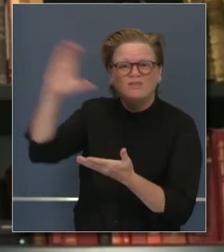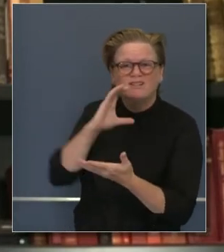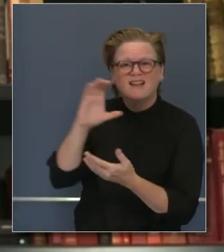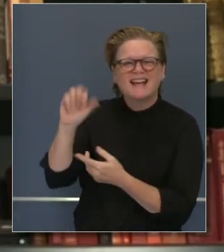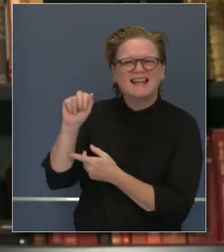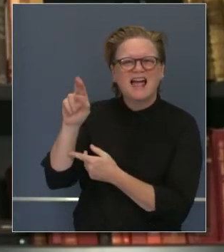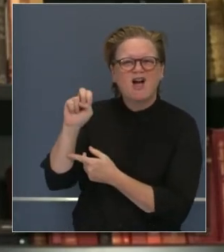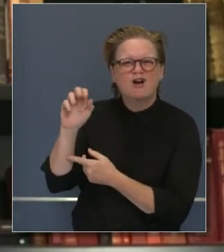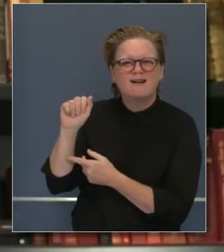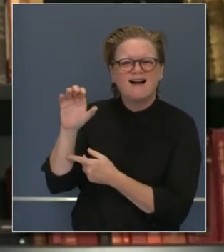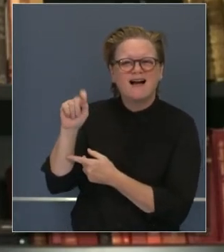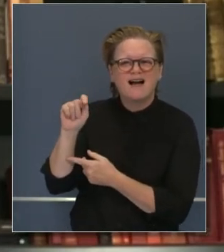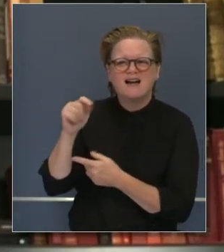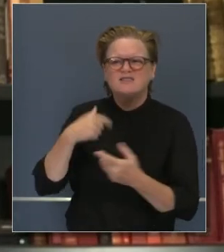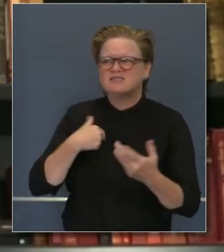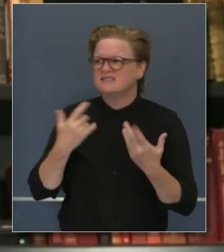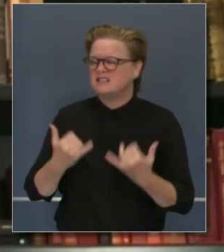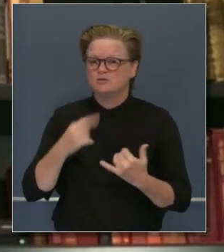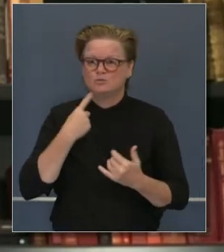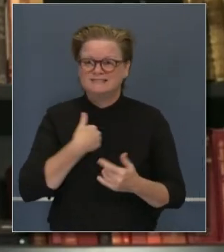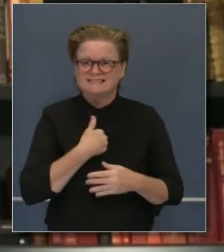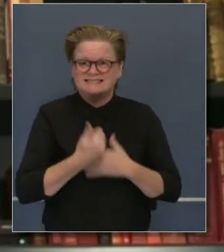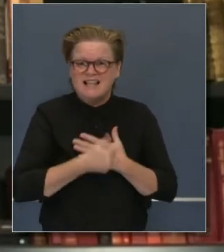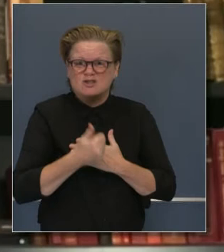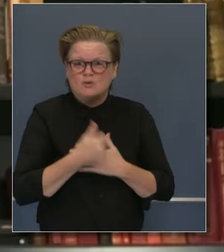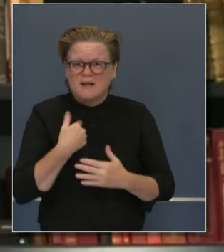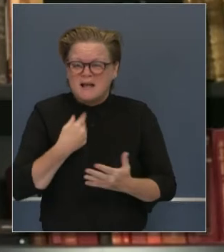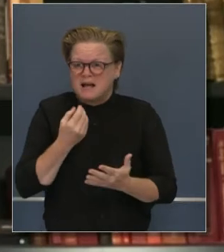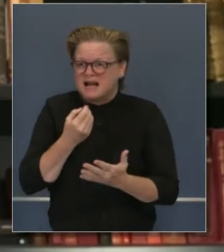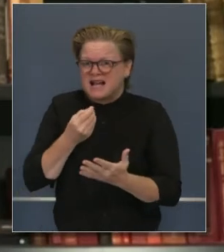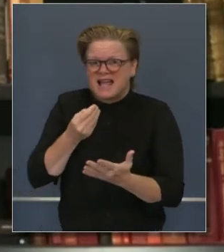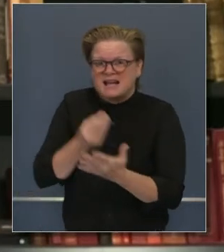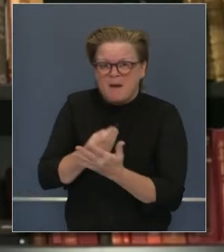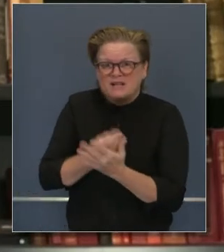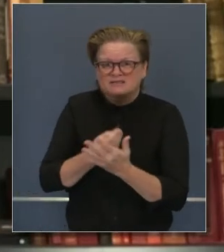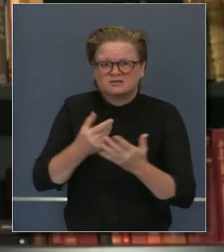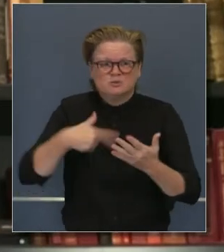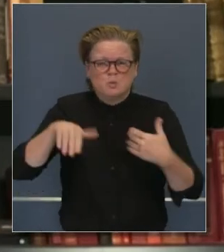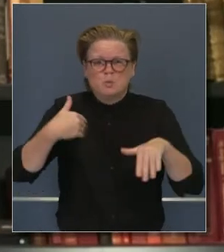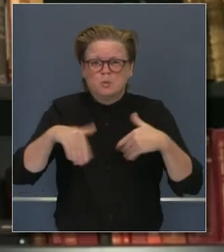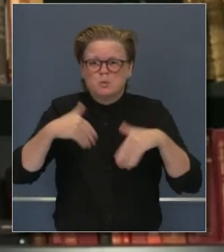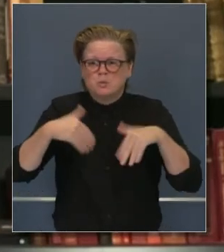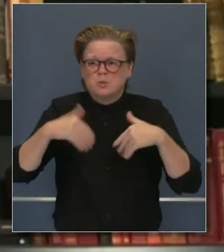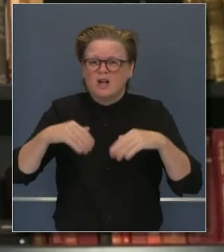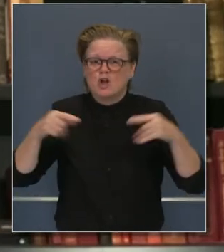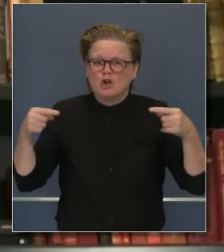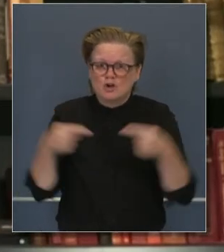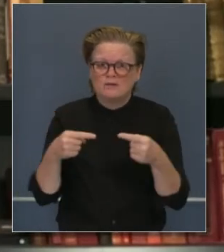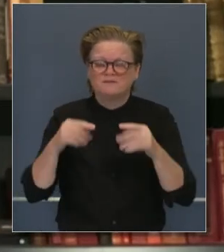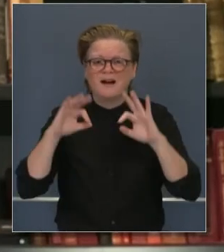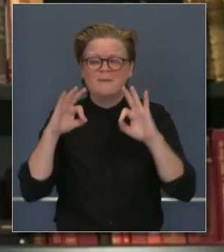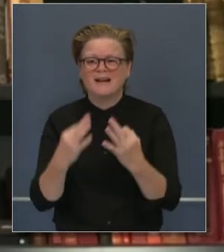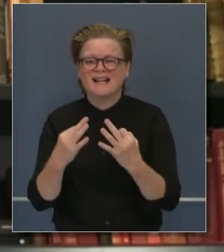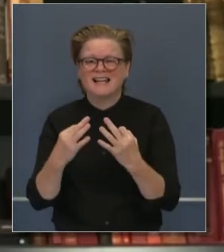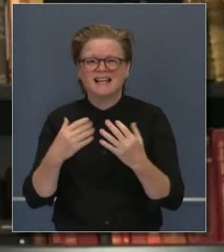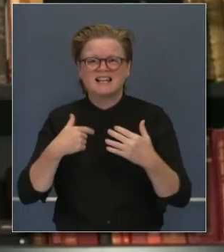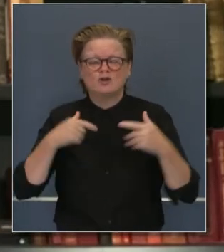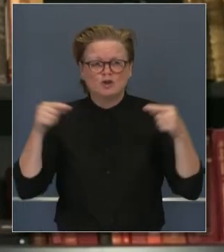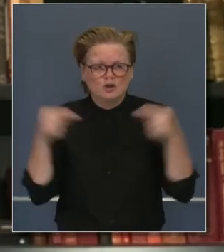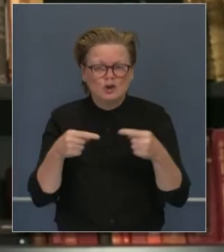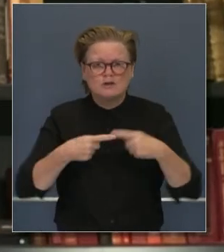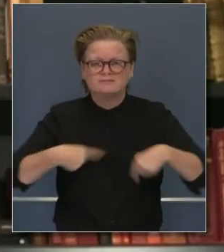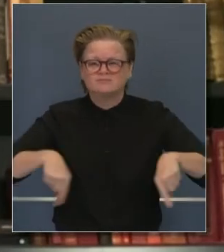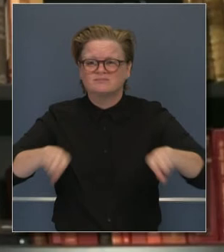riesgo la vida de la gente y la economía está más y más perjudicada. Más y más familias están más y más